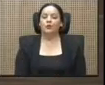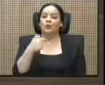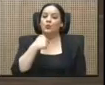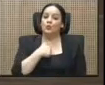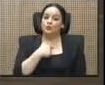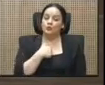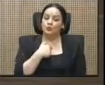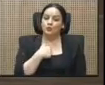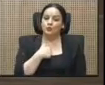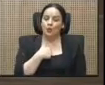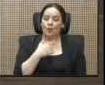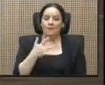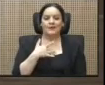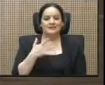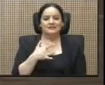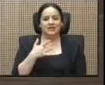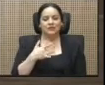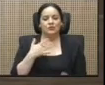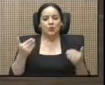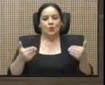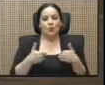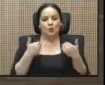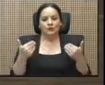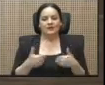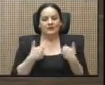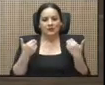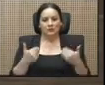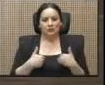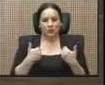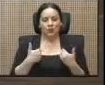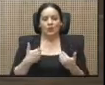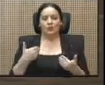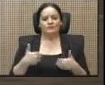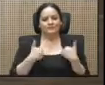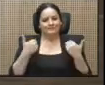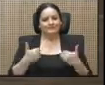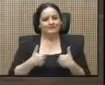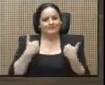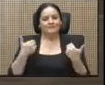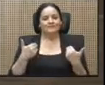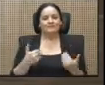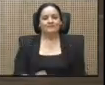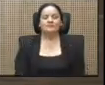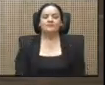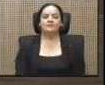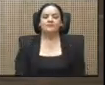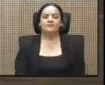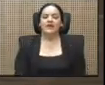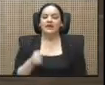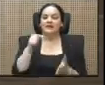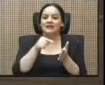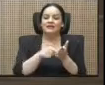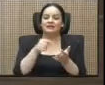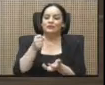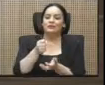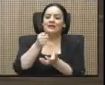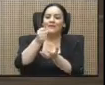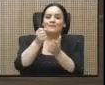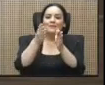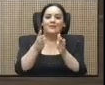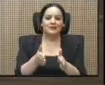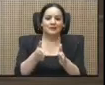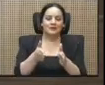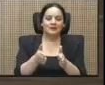Yo me siento muy contento, me siento muy feliz de que estos inversionistas